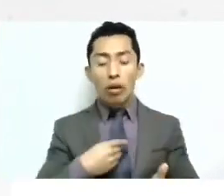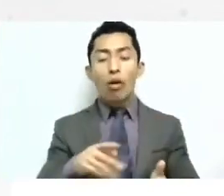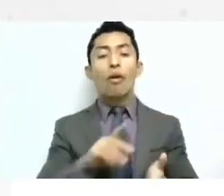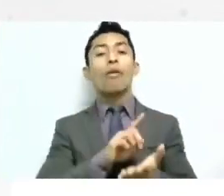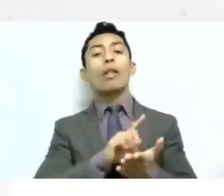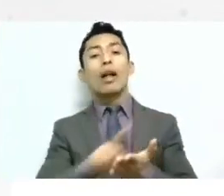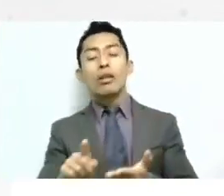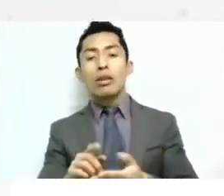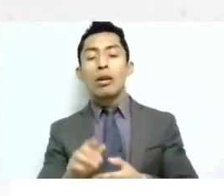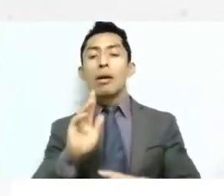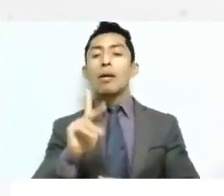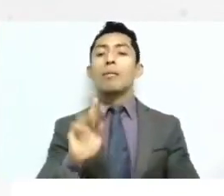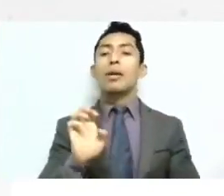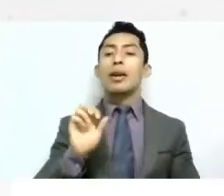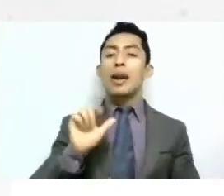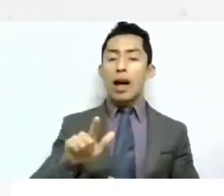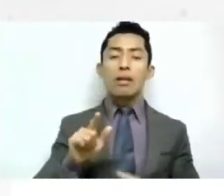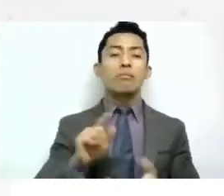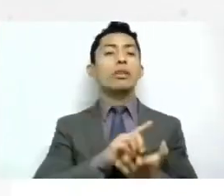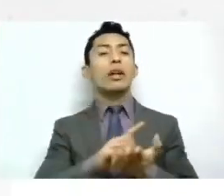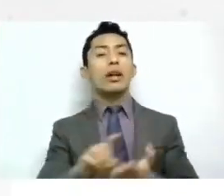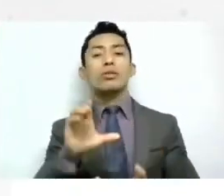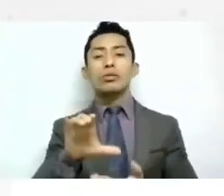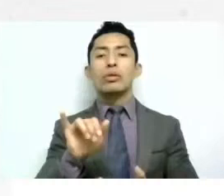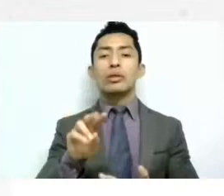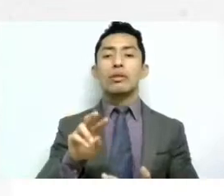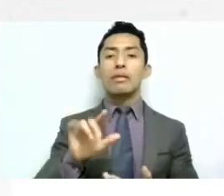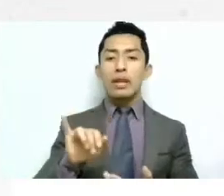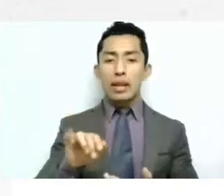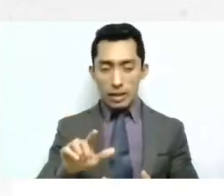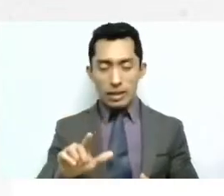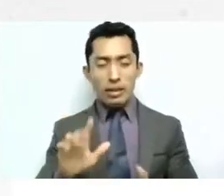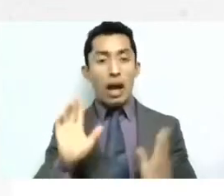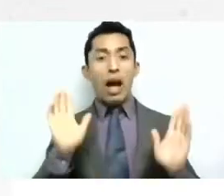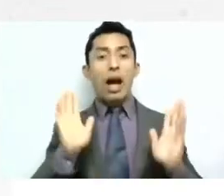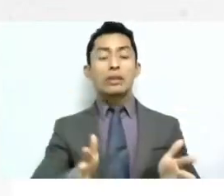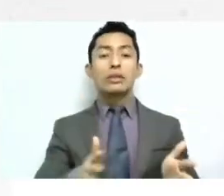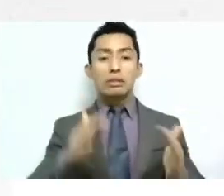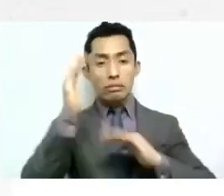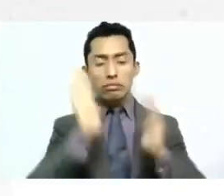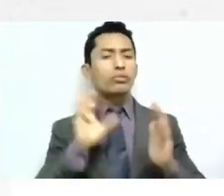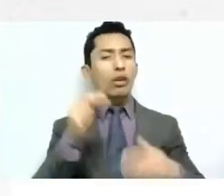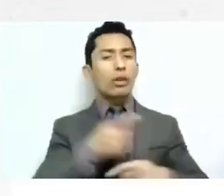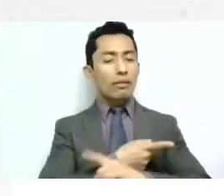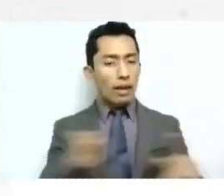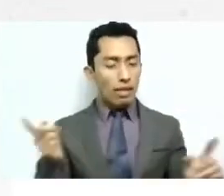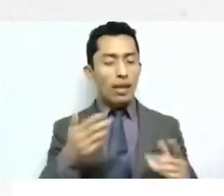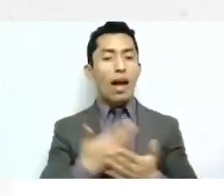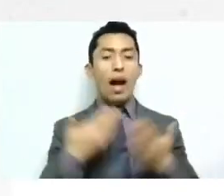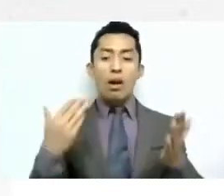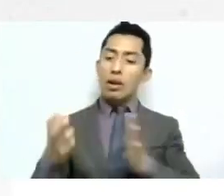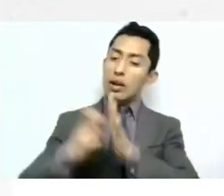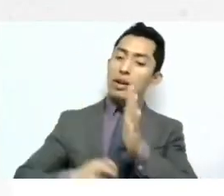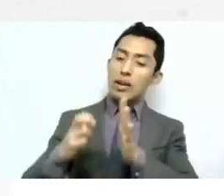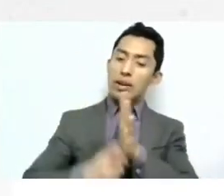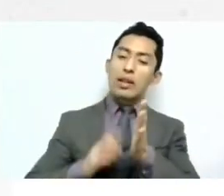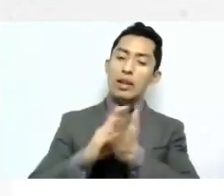civil sino que con esta reforma en derechos humanos nos permite